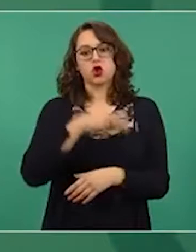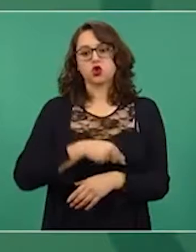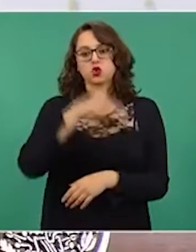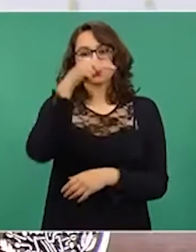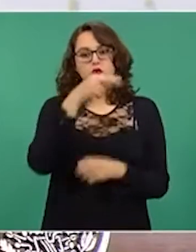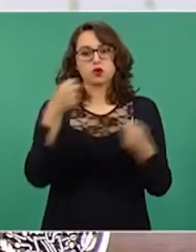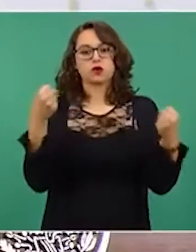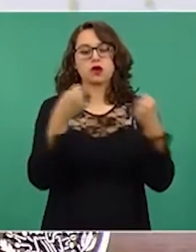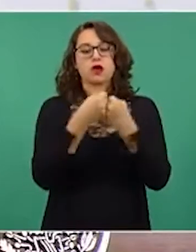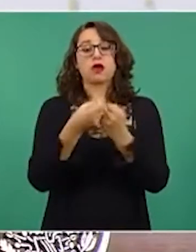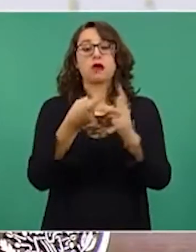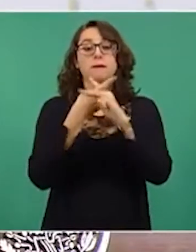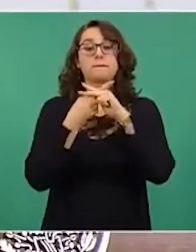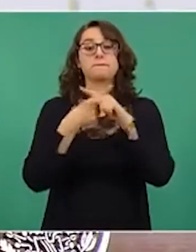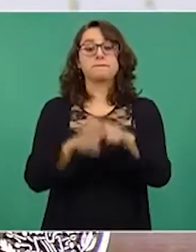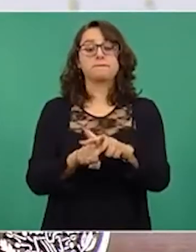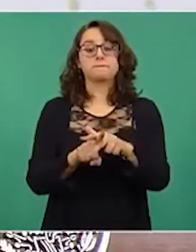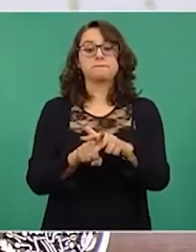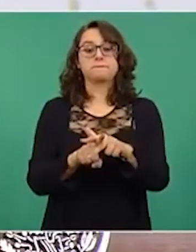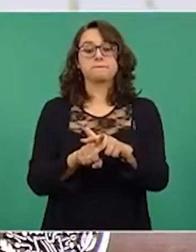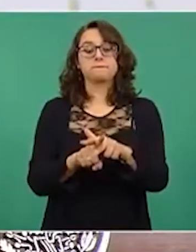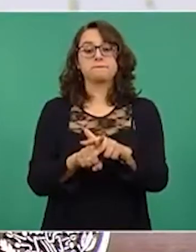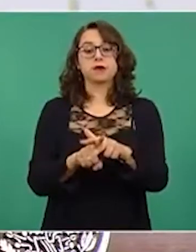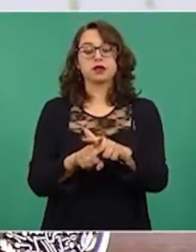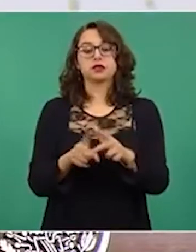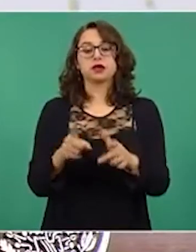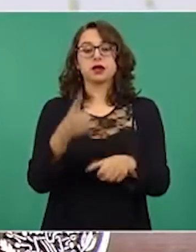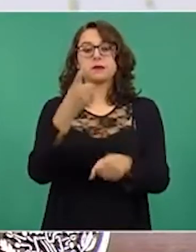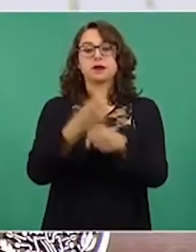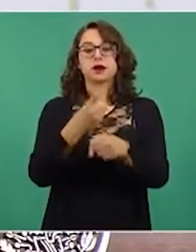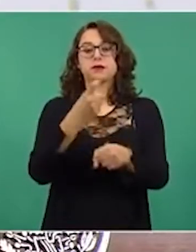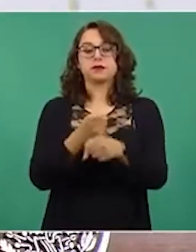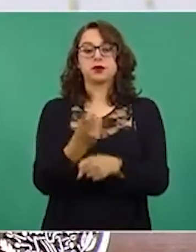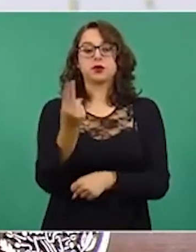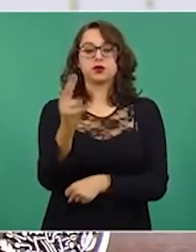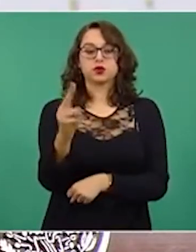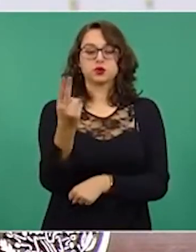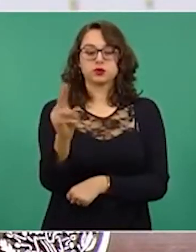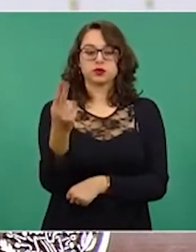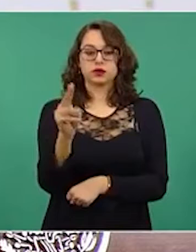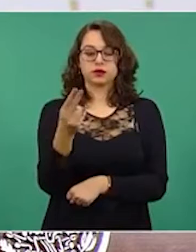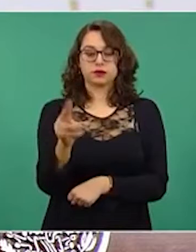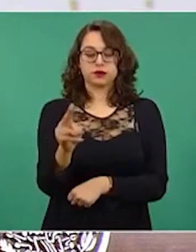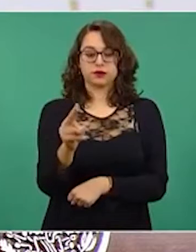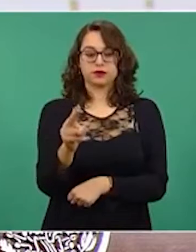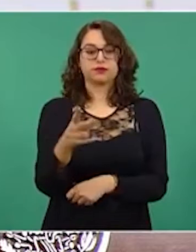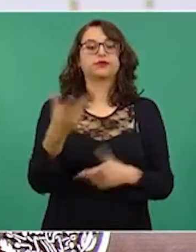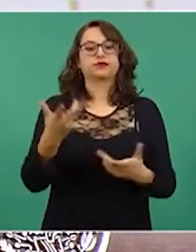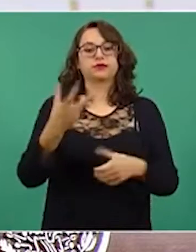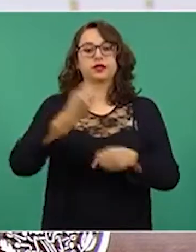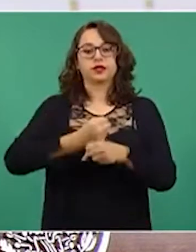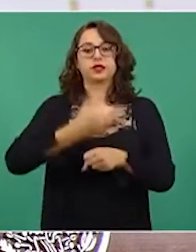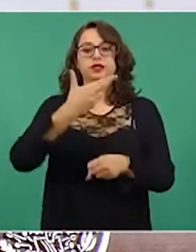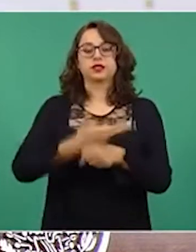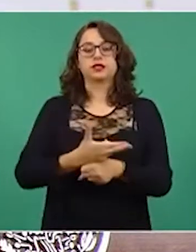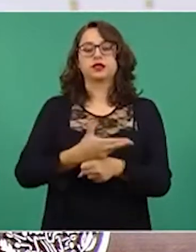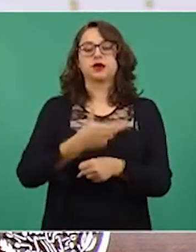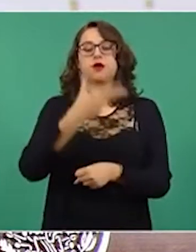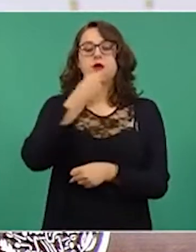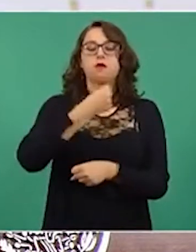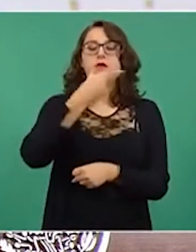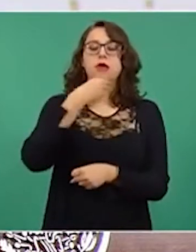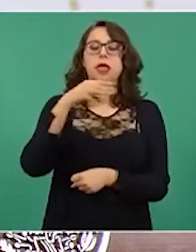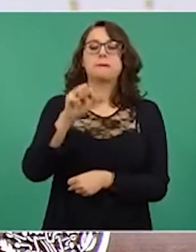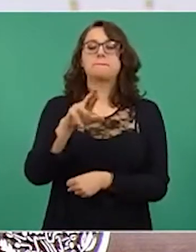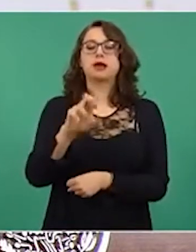a partir del día primero de noviembre, esto lo va a informar el secretario Marcelo Ebrard.